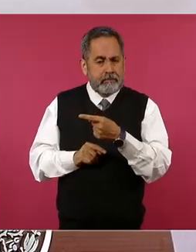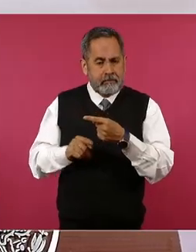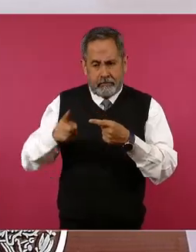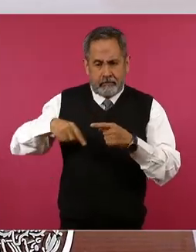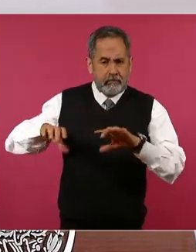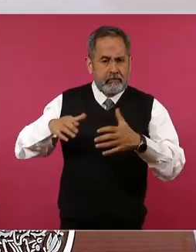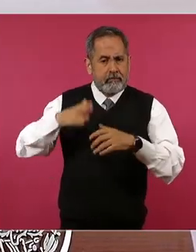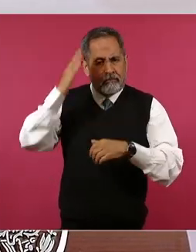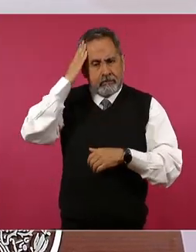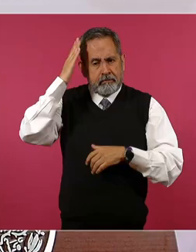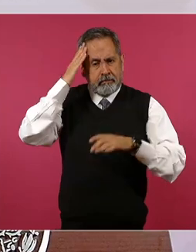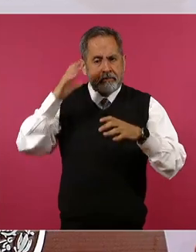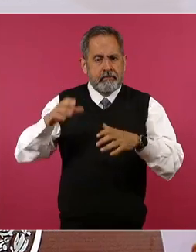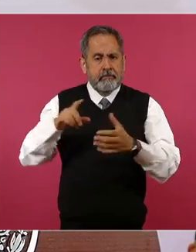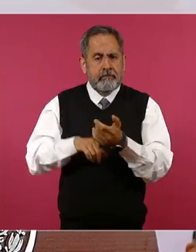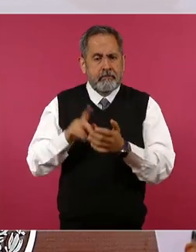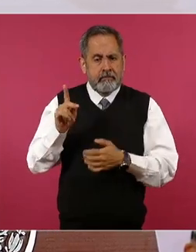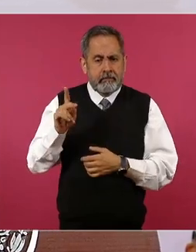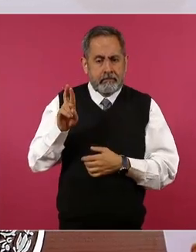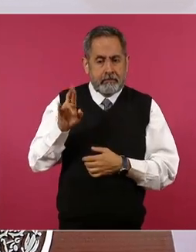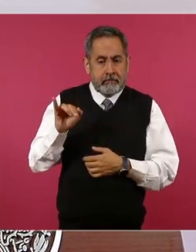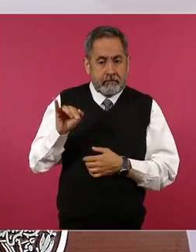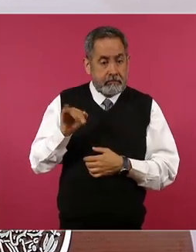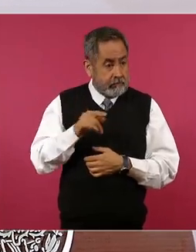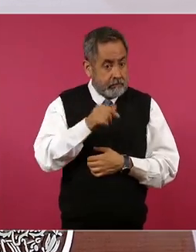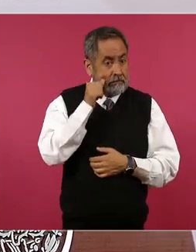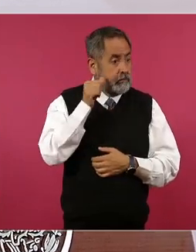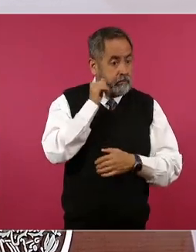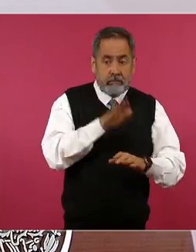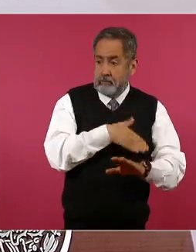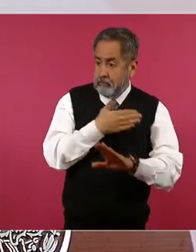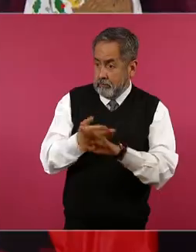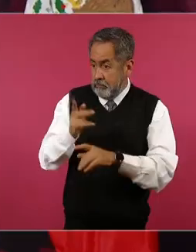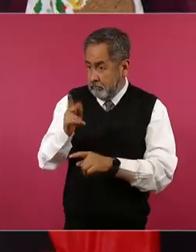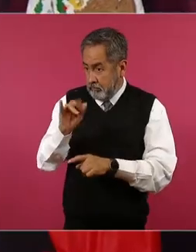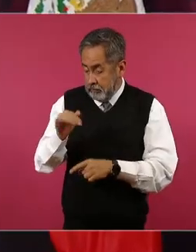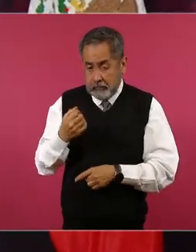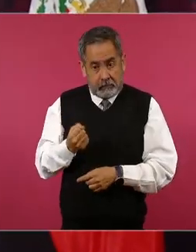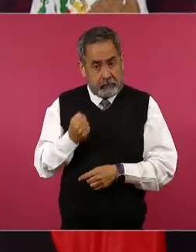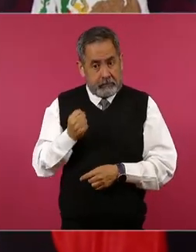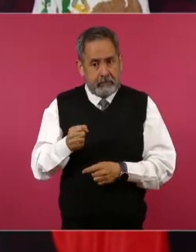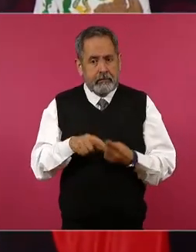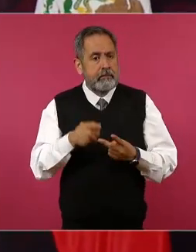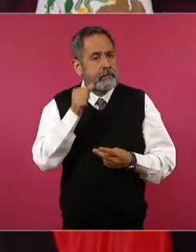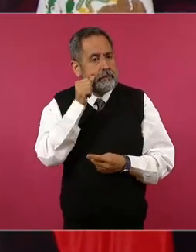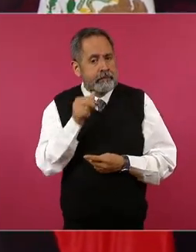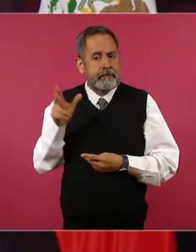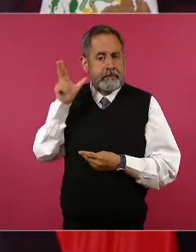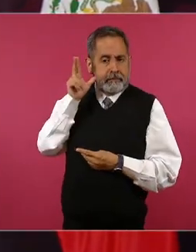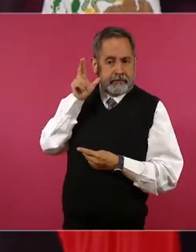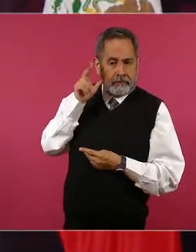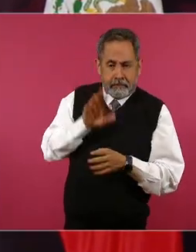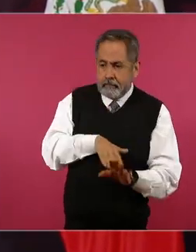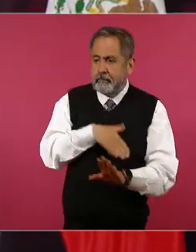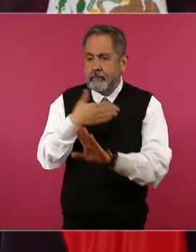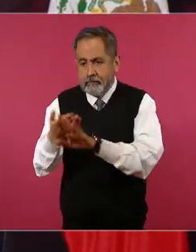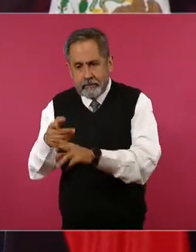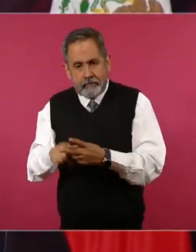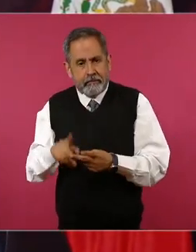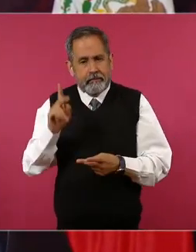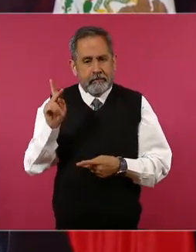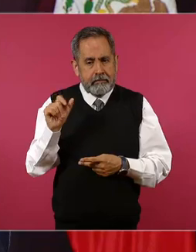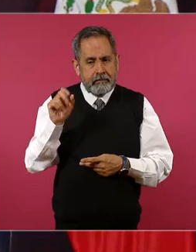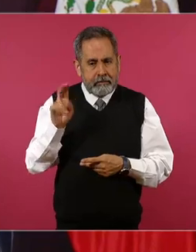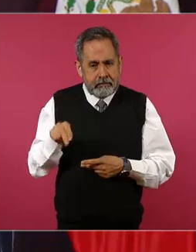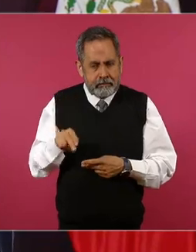dirigentes del PRI antier criticaba muy fuerte a los dirigentes del PAN